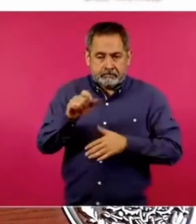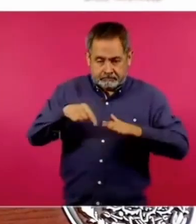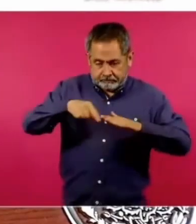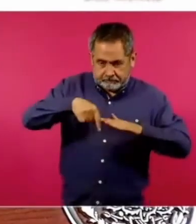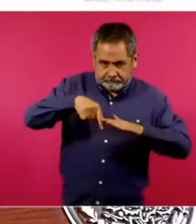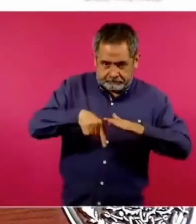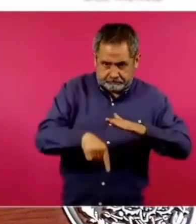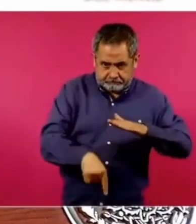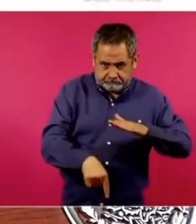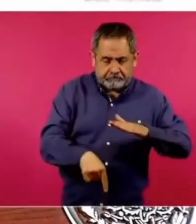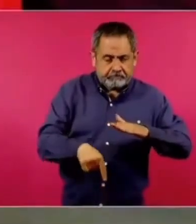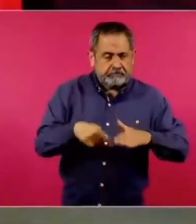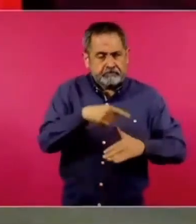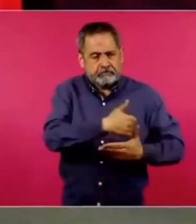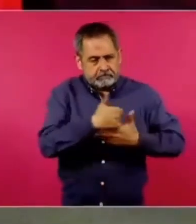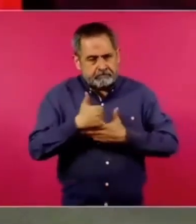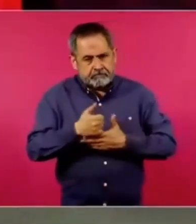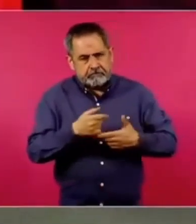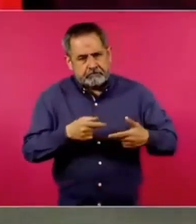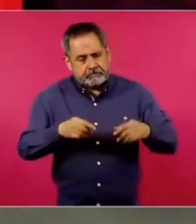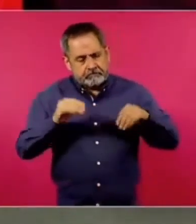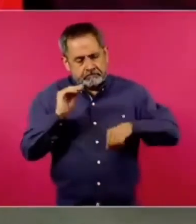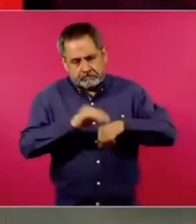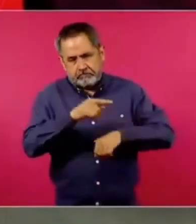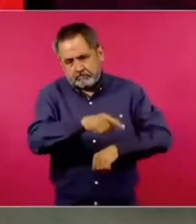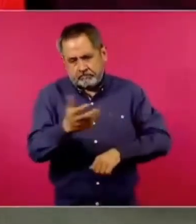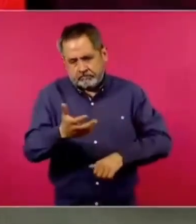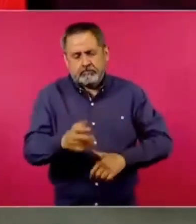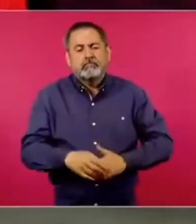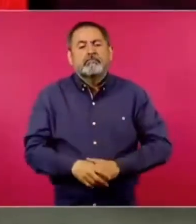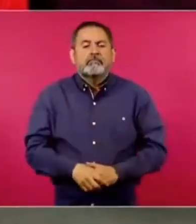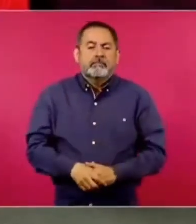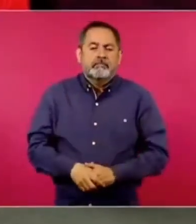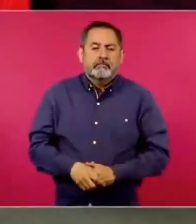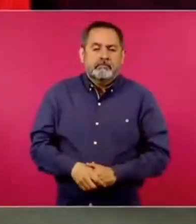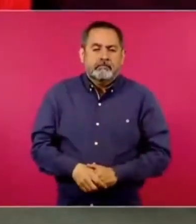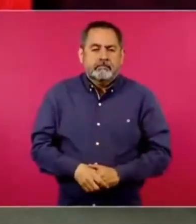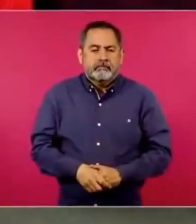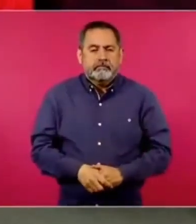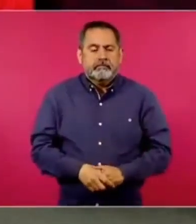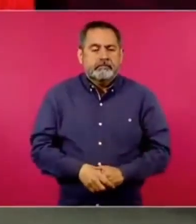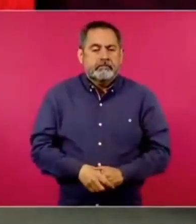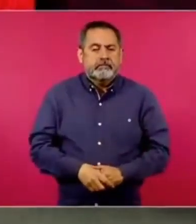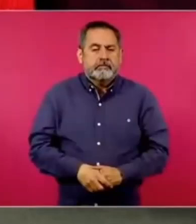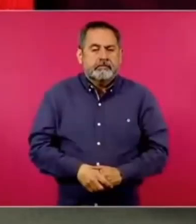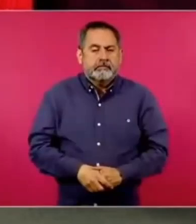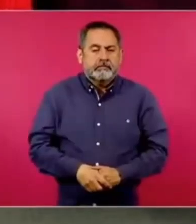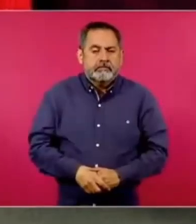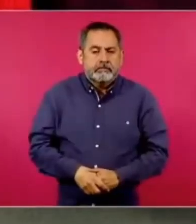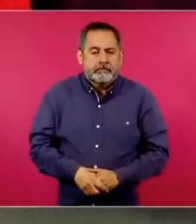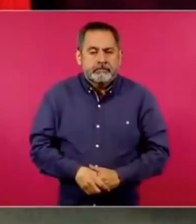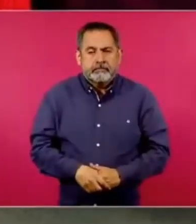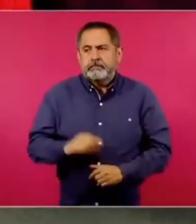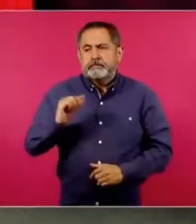acaba de obtener